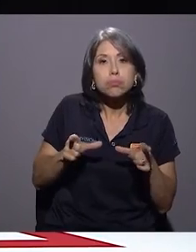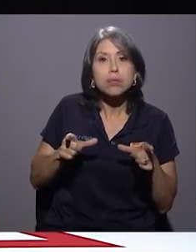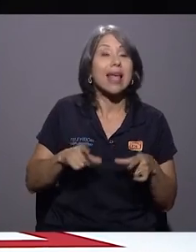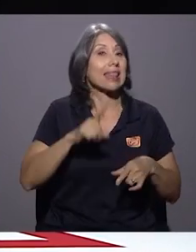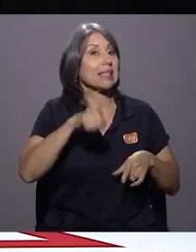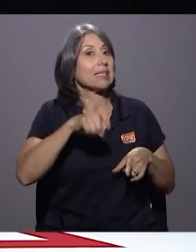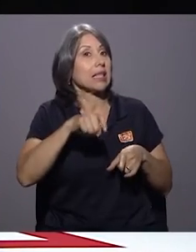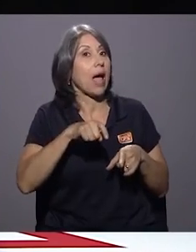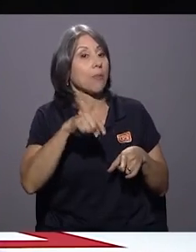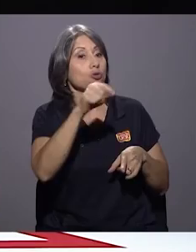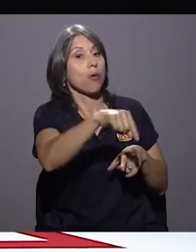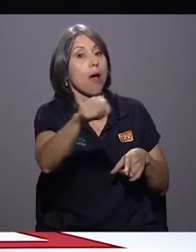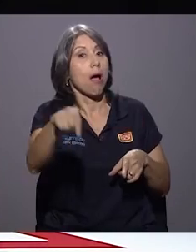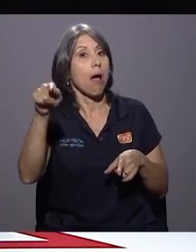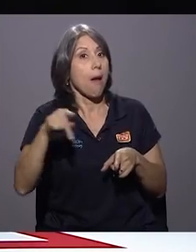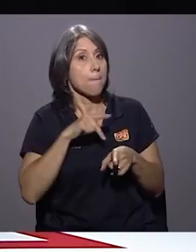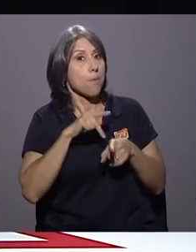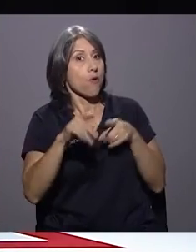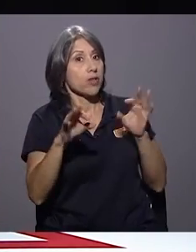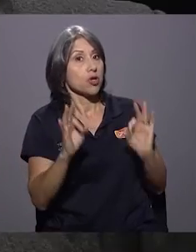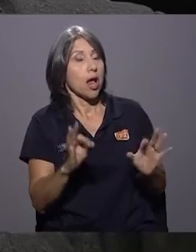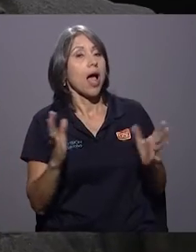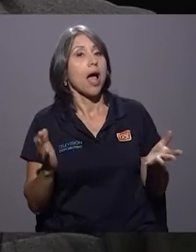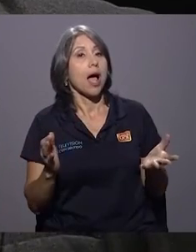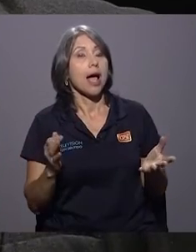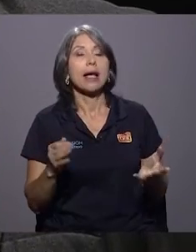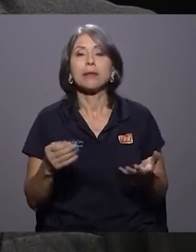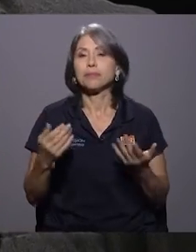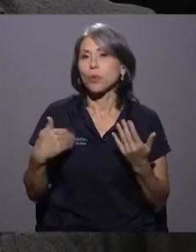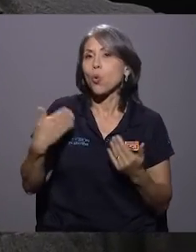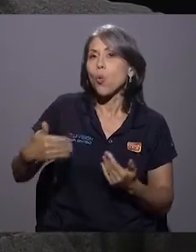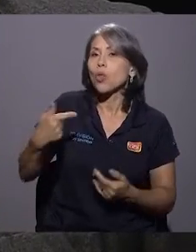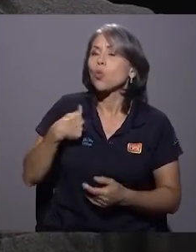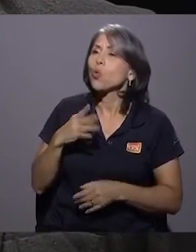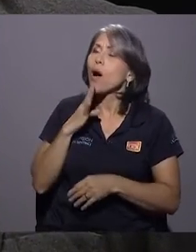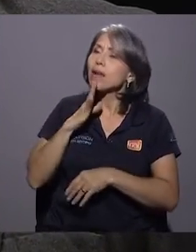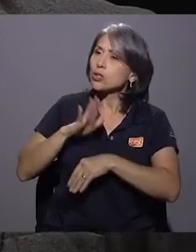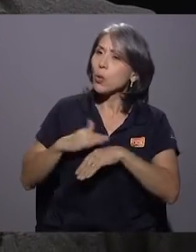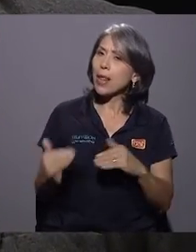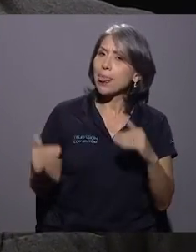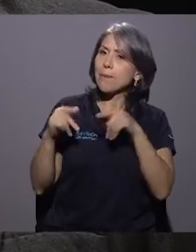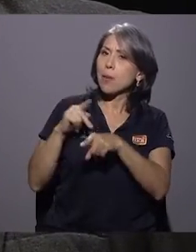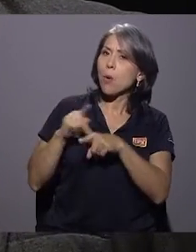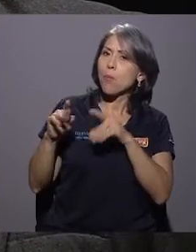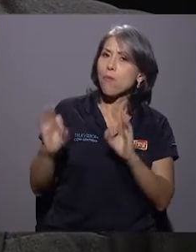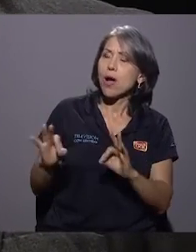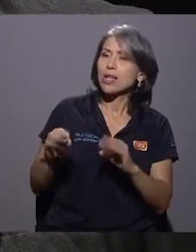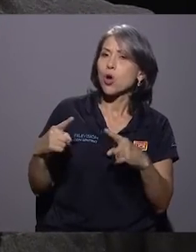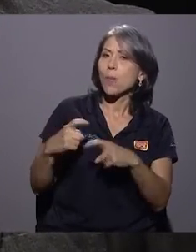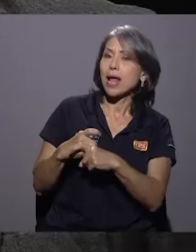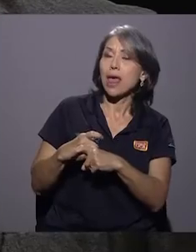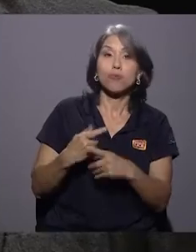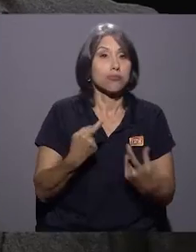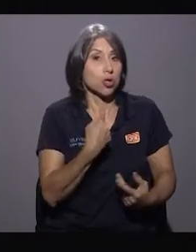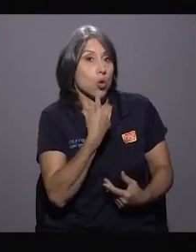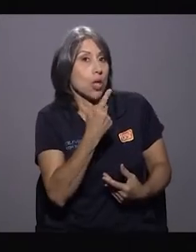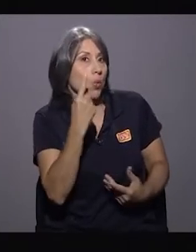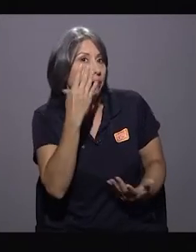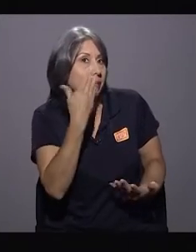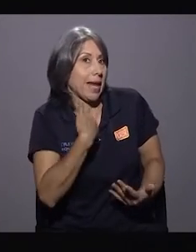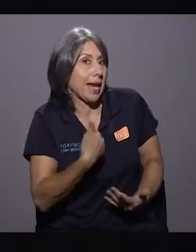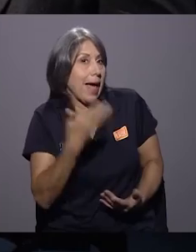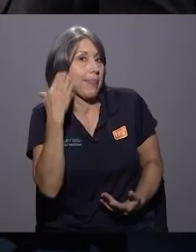profesionalización en esos otros estamentos? Mire, cuando uno habla de profesionalización es complicado. Digo, experiencia